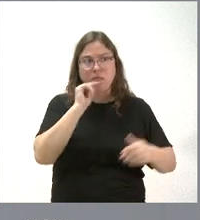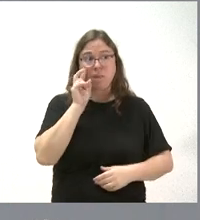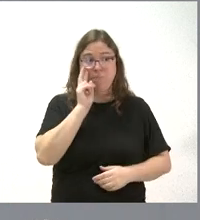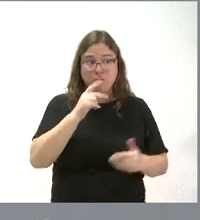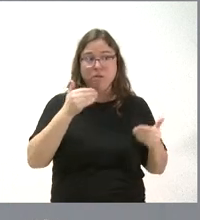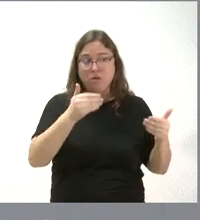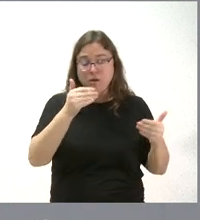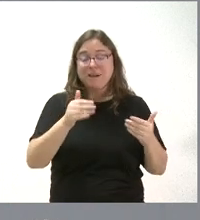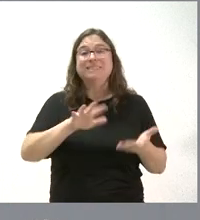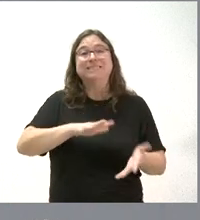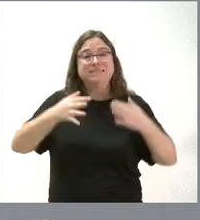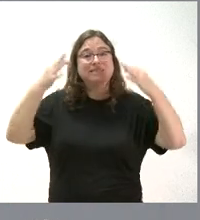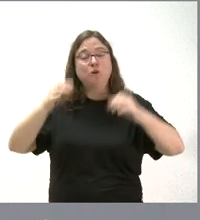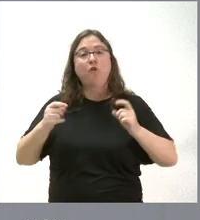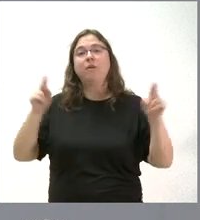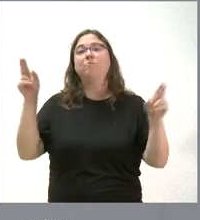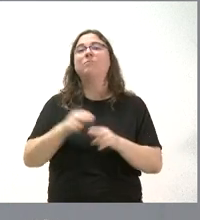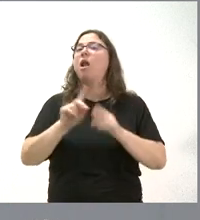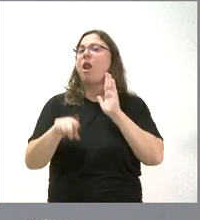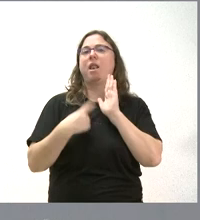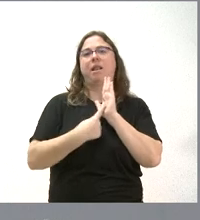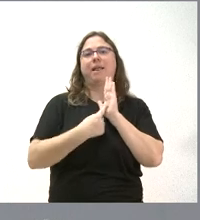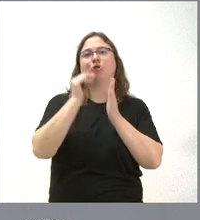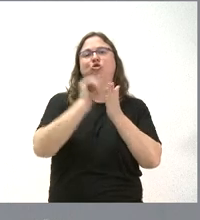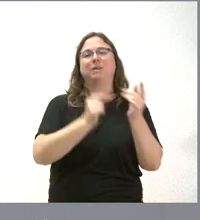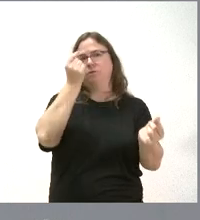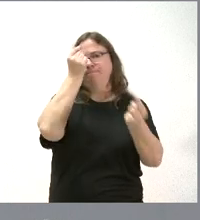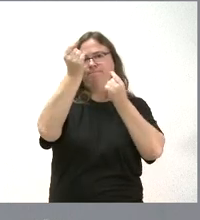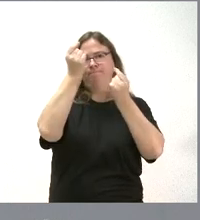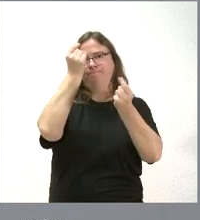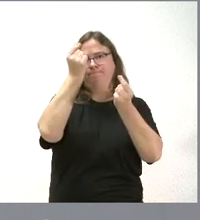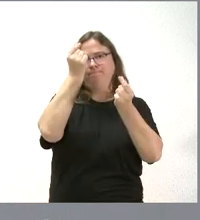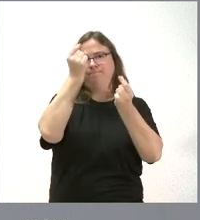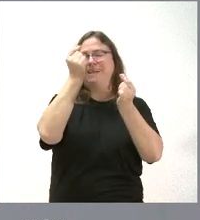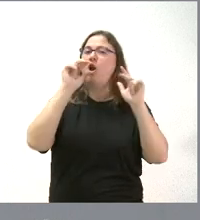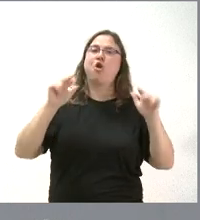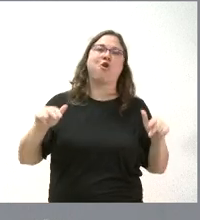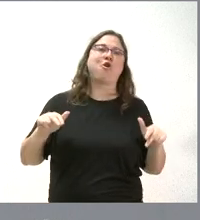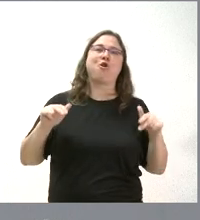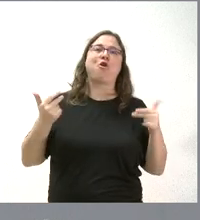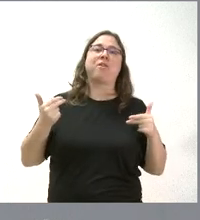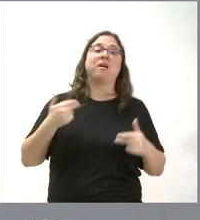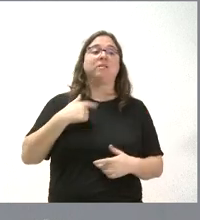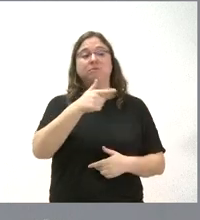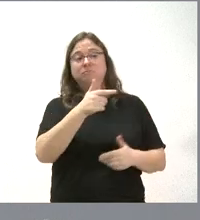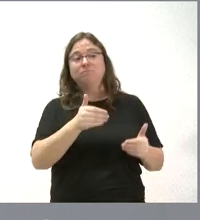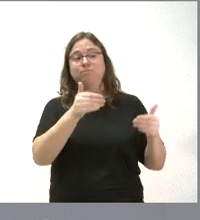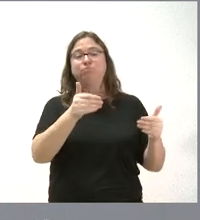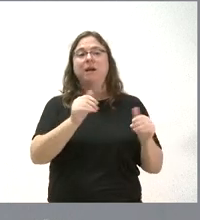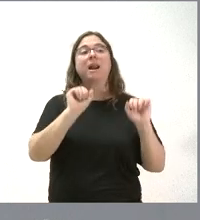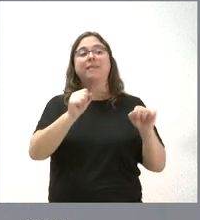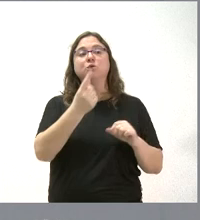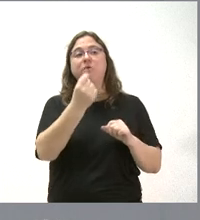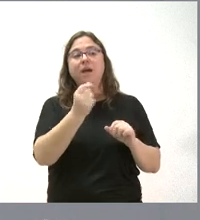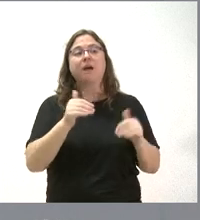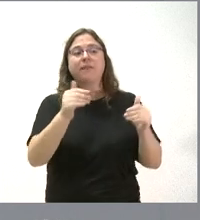y el que se pueda proceder a resolver el contrato porque la ley de contratos es muy rigurosa y no permite lógicamente que porque se produzca un contrato de un mes o un día